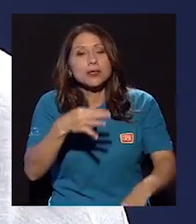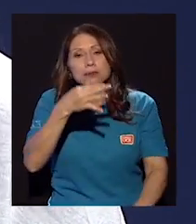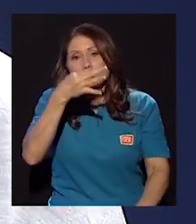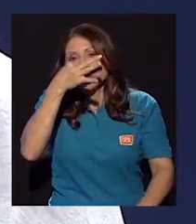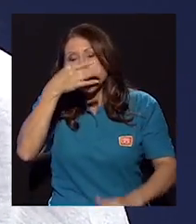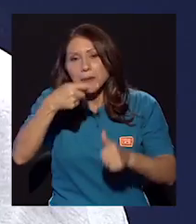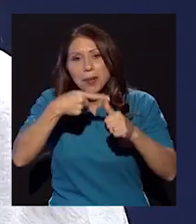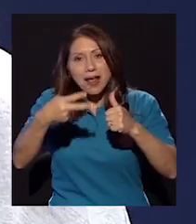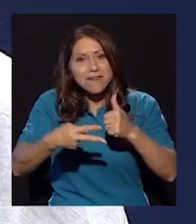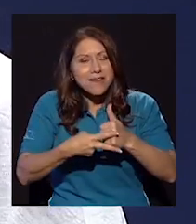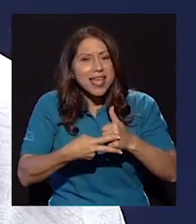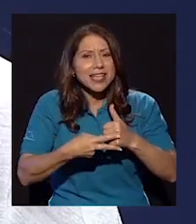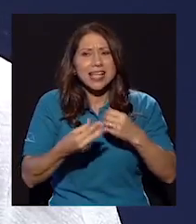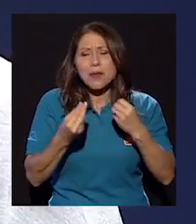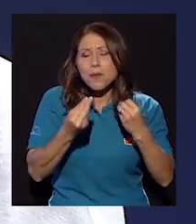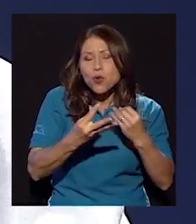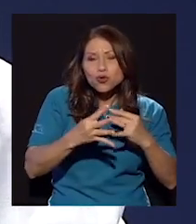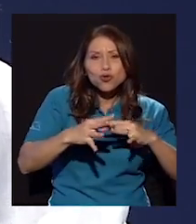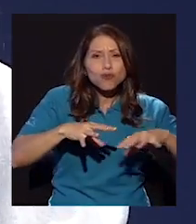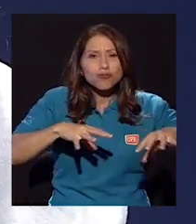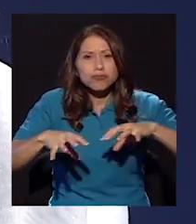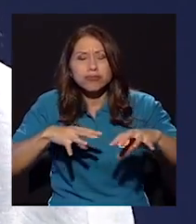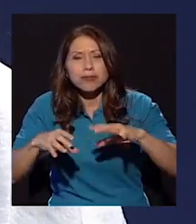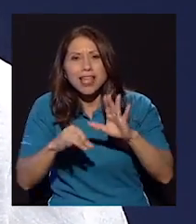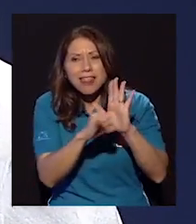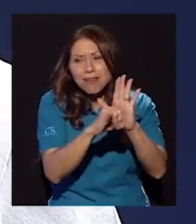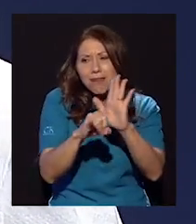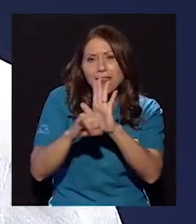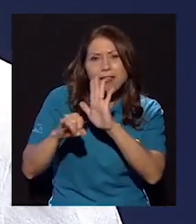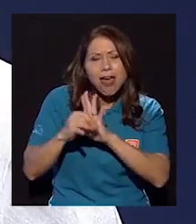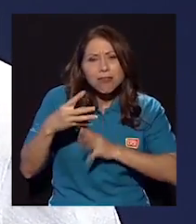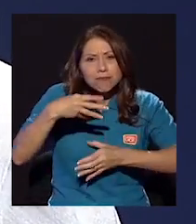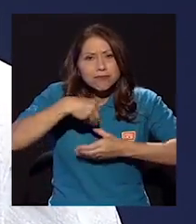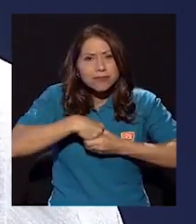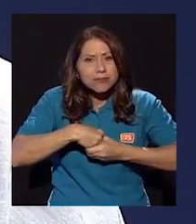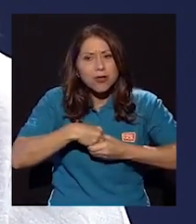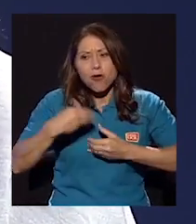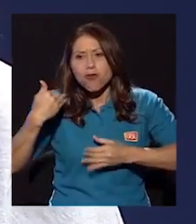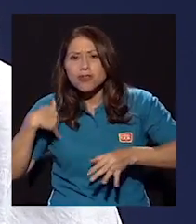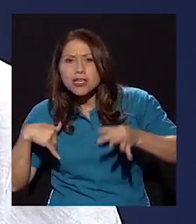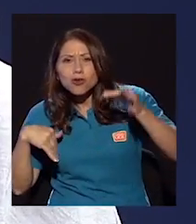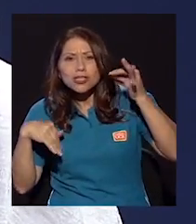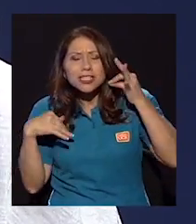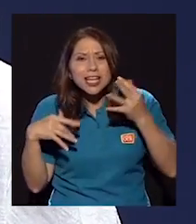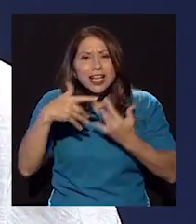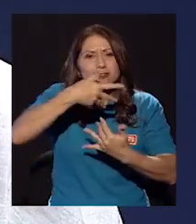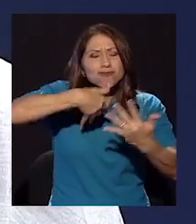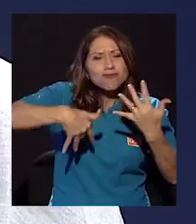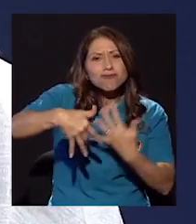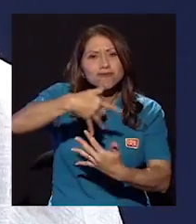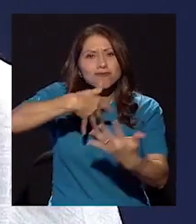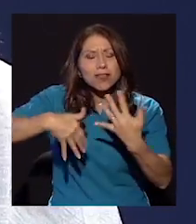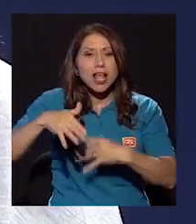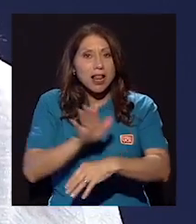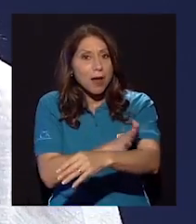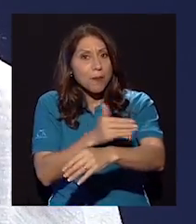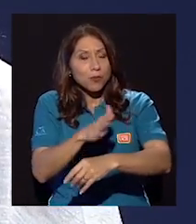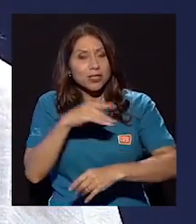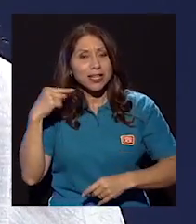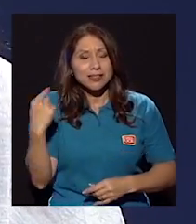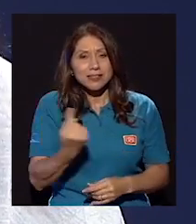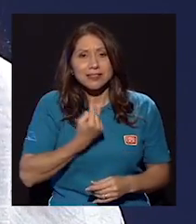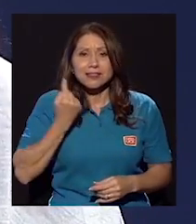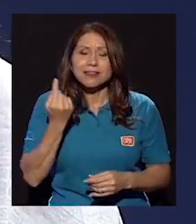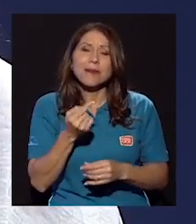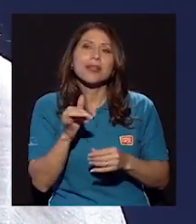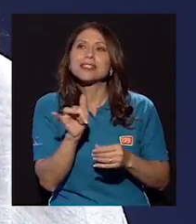mucho revuelo identitario y de relaciones entre chicos y chicas. Y la música siempre ha sido, en ese sentido, el